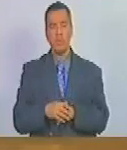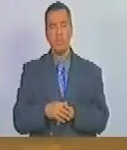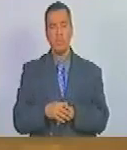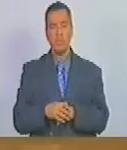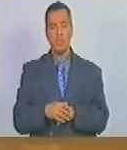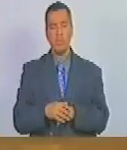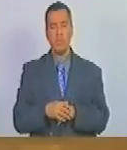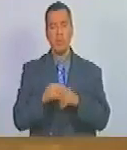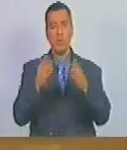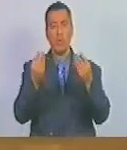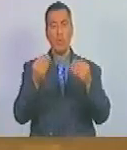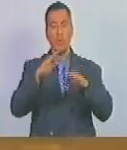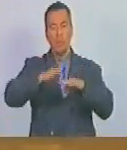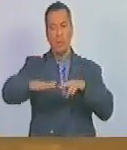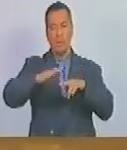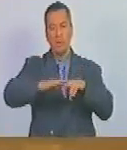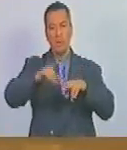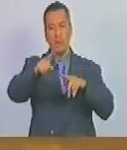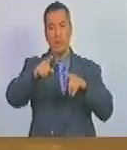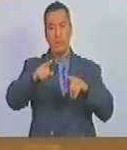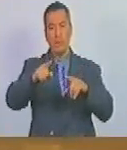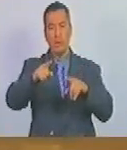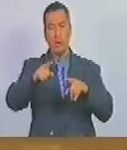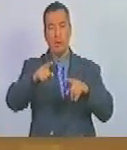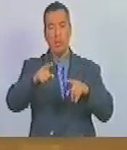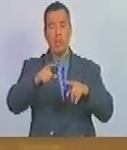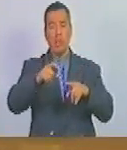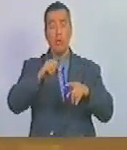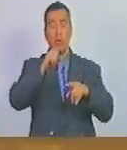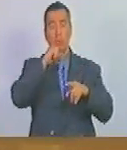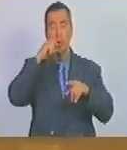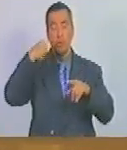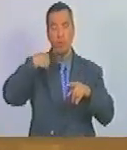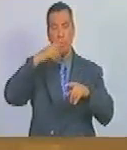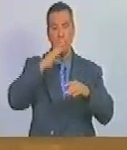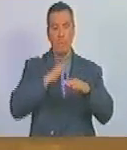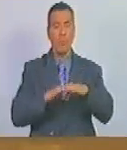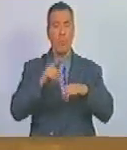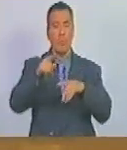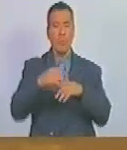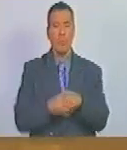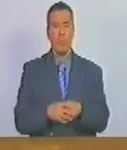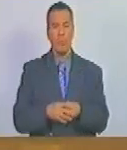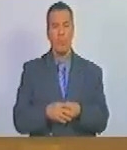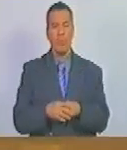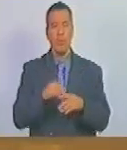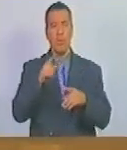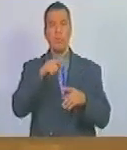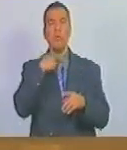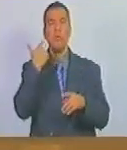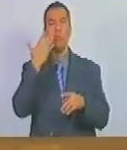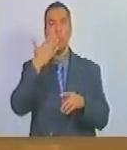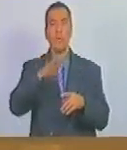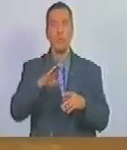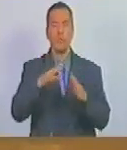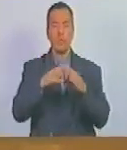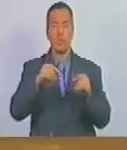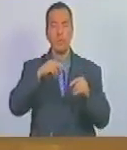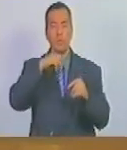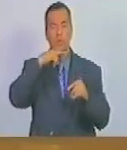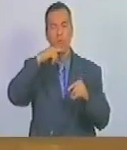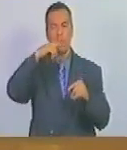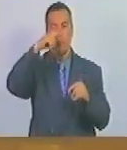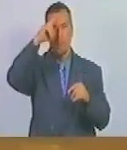Desde muy pequeño quedó en la orfandad debido al fallecimiento de su padre